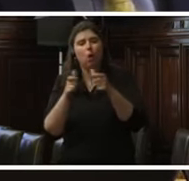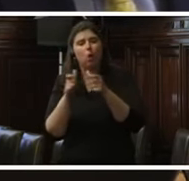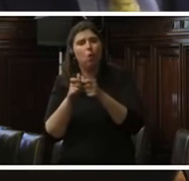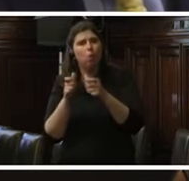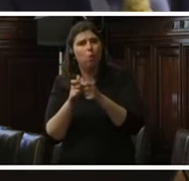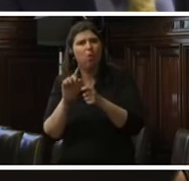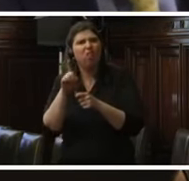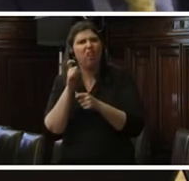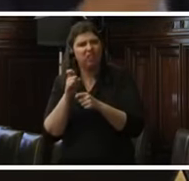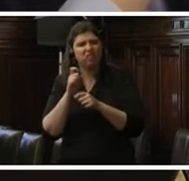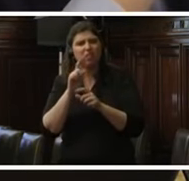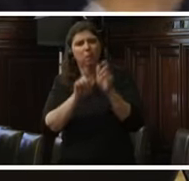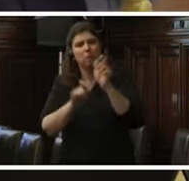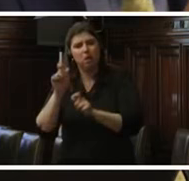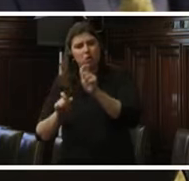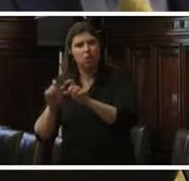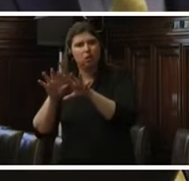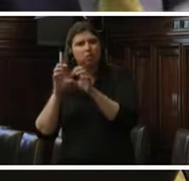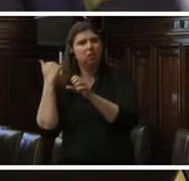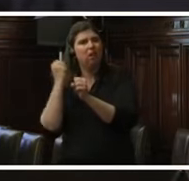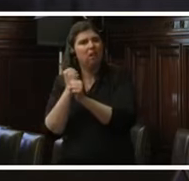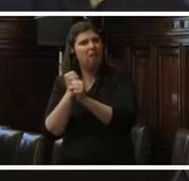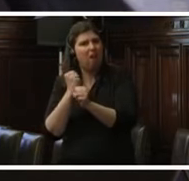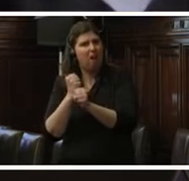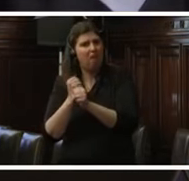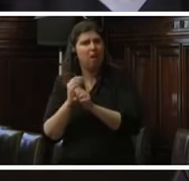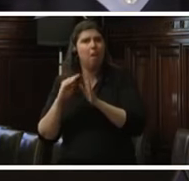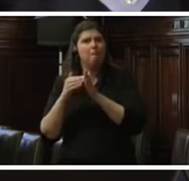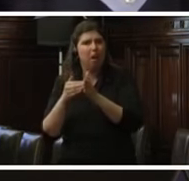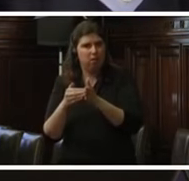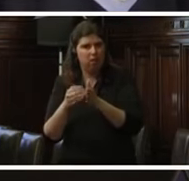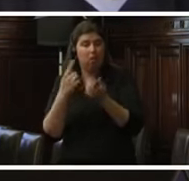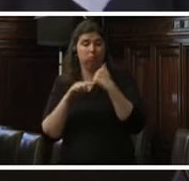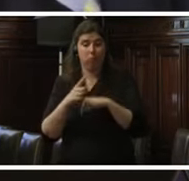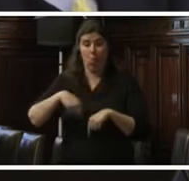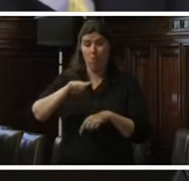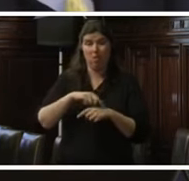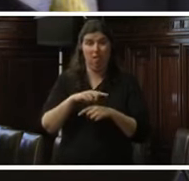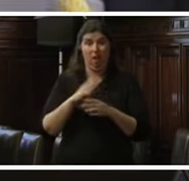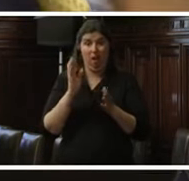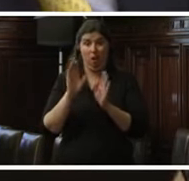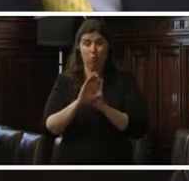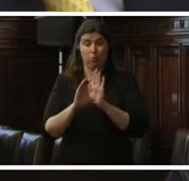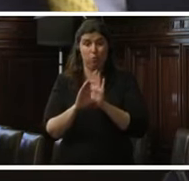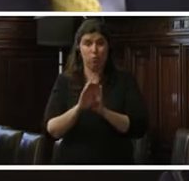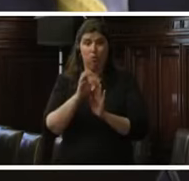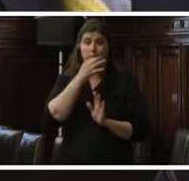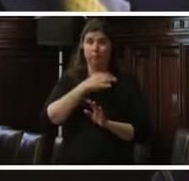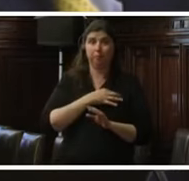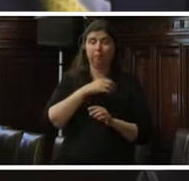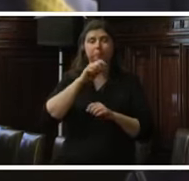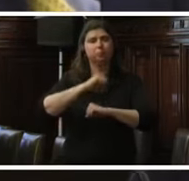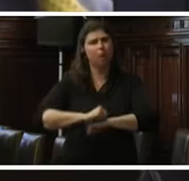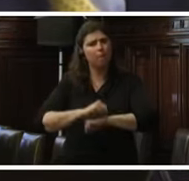Marina, actualmente procesados por la justicia ordinaria, a pesar que nuestra Constitución política señala que los miembros del